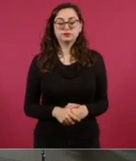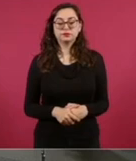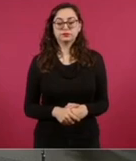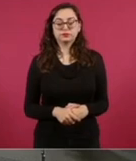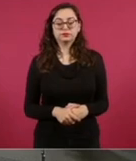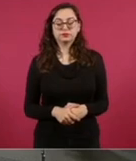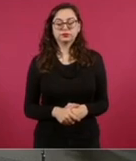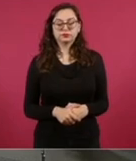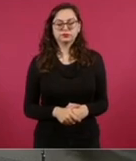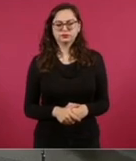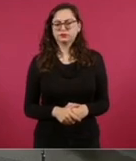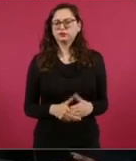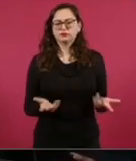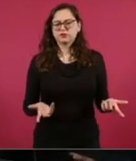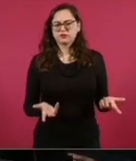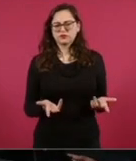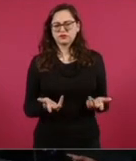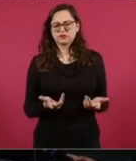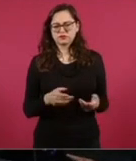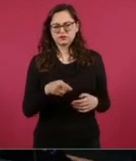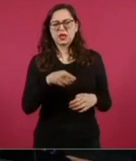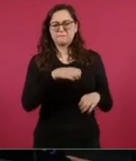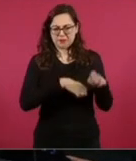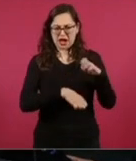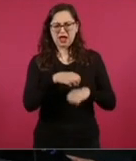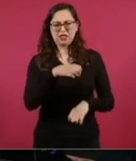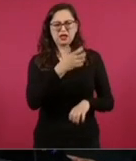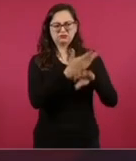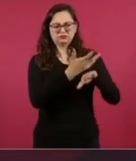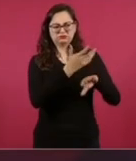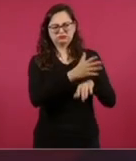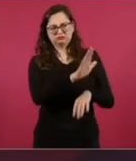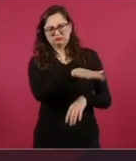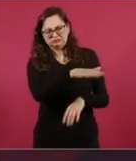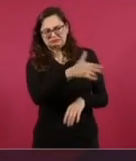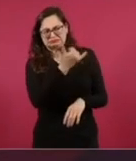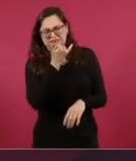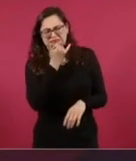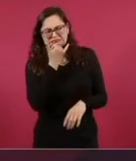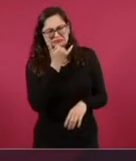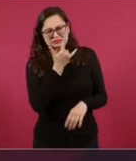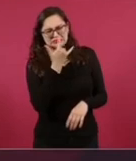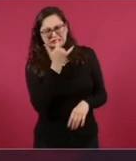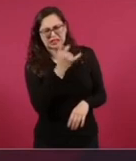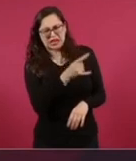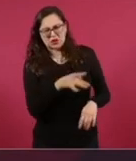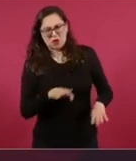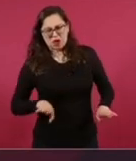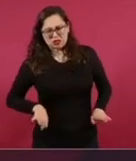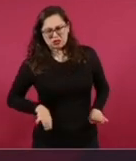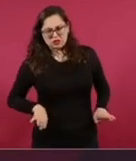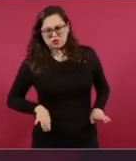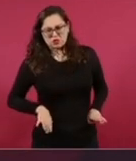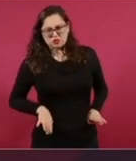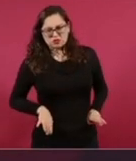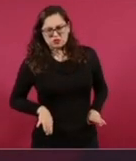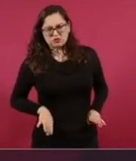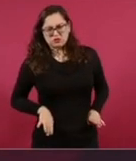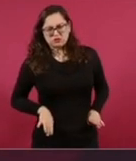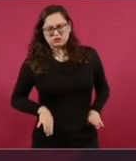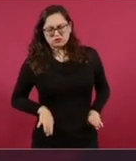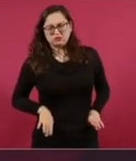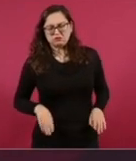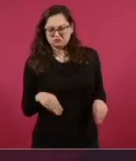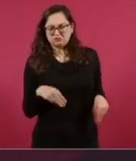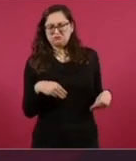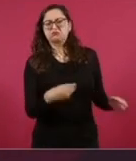Es un extrañamiento para la embajada y se las vamos a entregar.